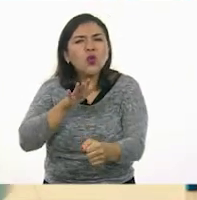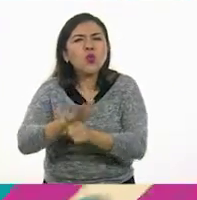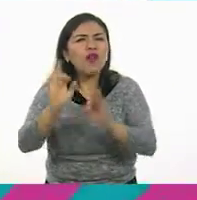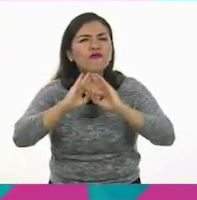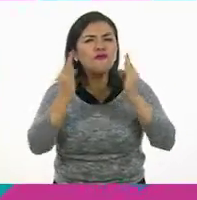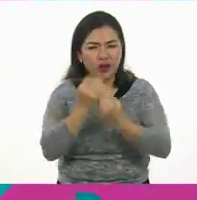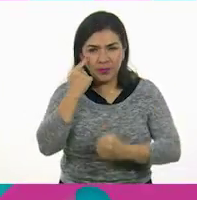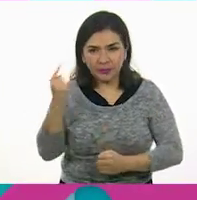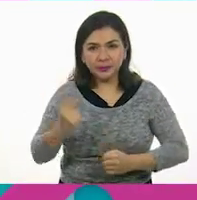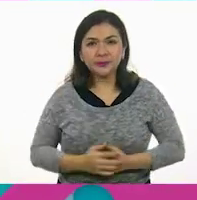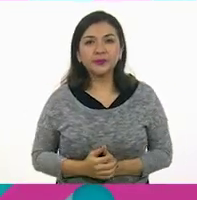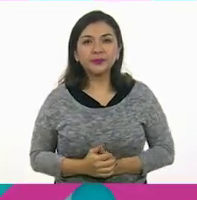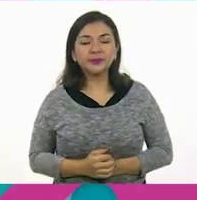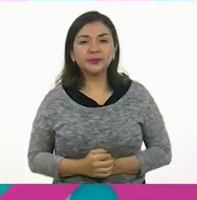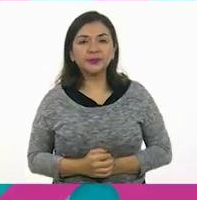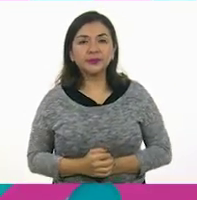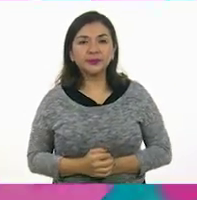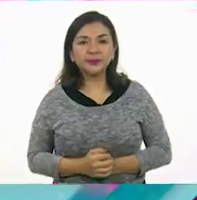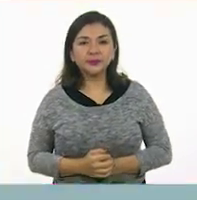geométricos.